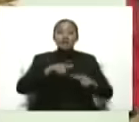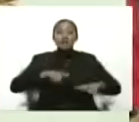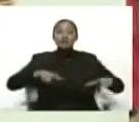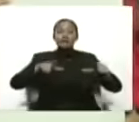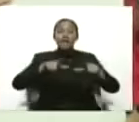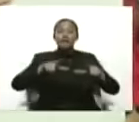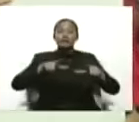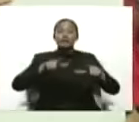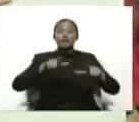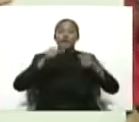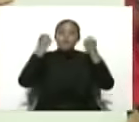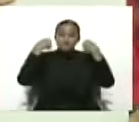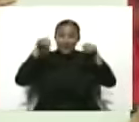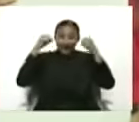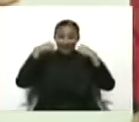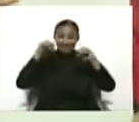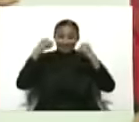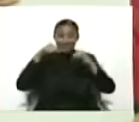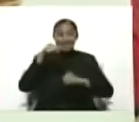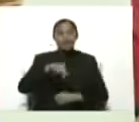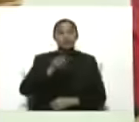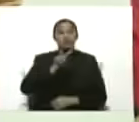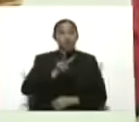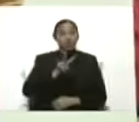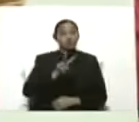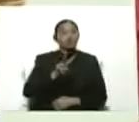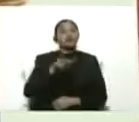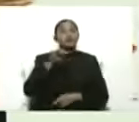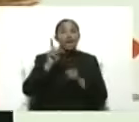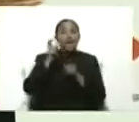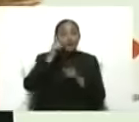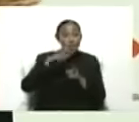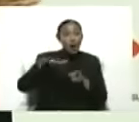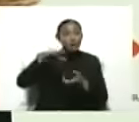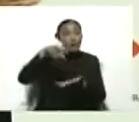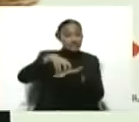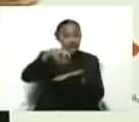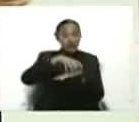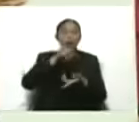allá no, allá hay que subir en burrito, hay que, bueno, algo verdaderamente